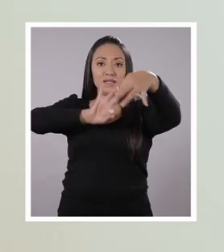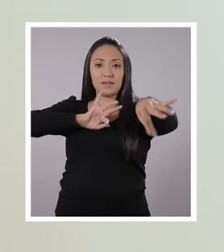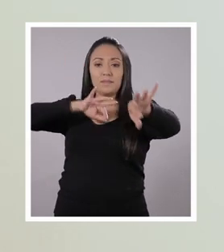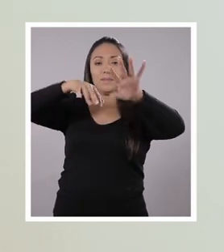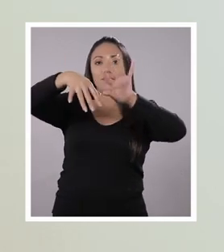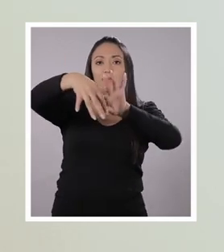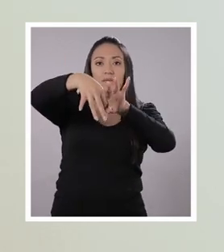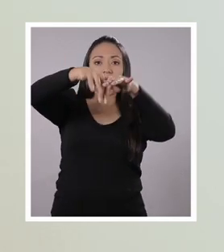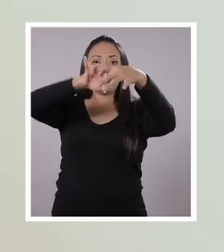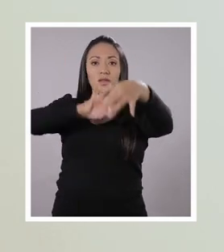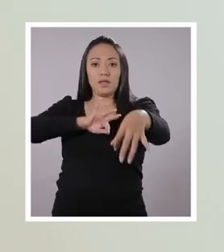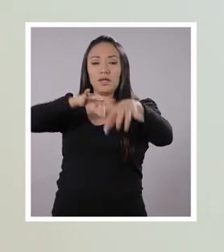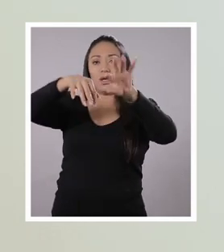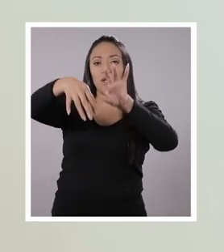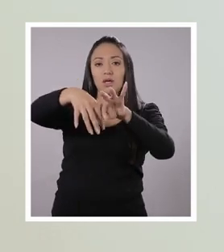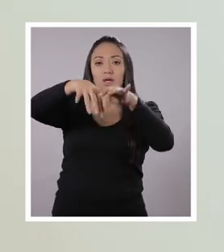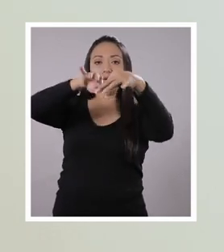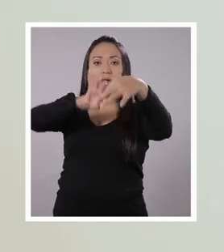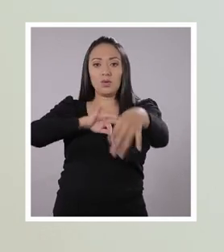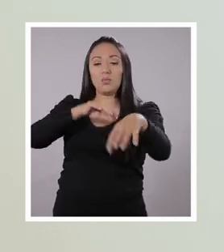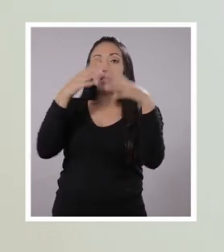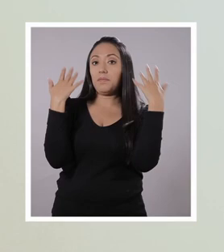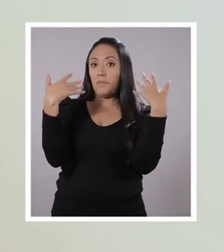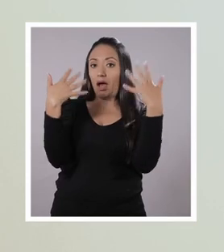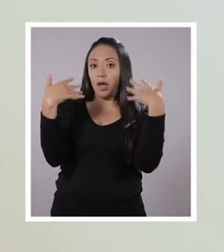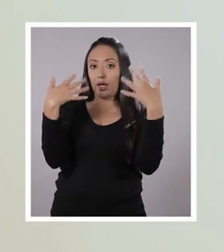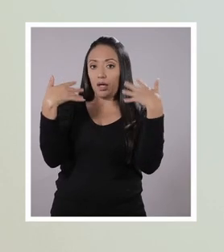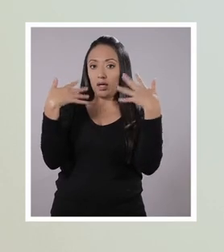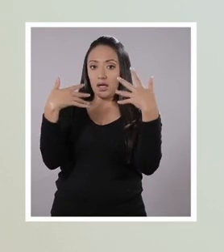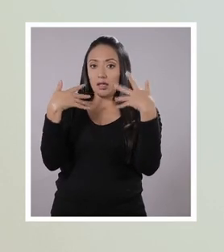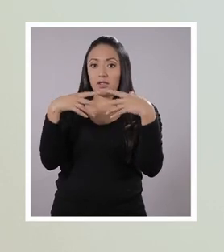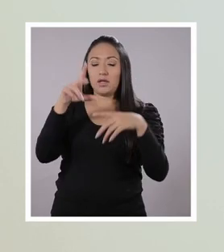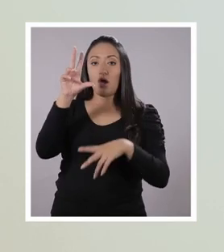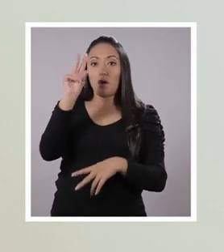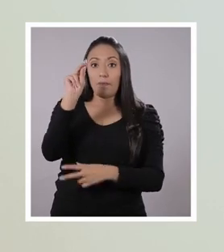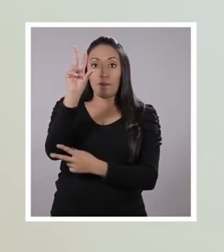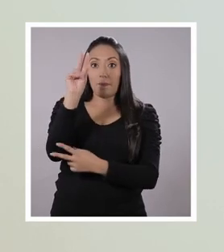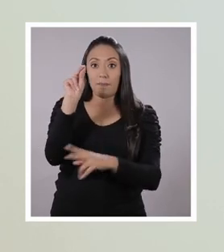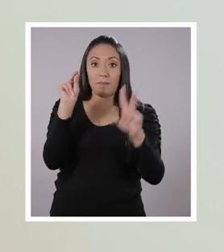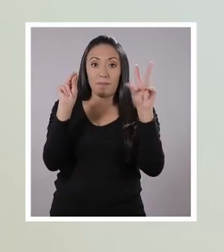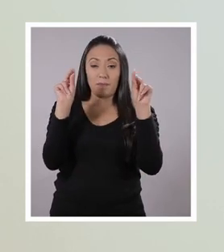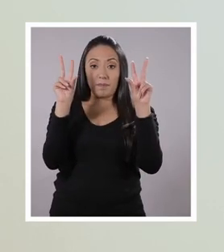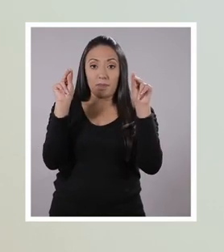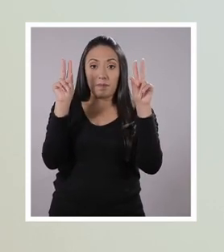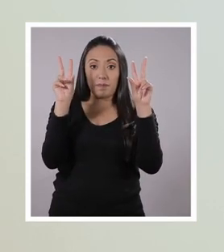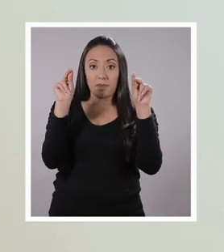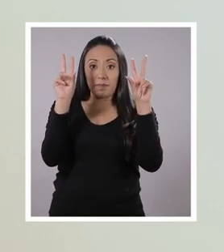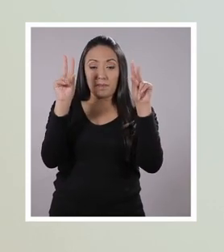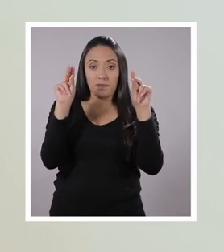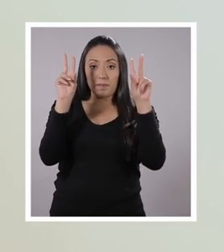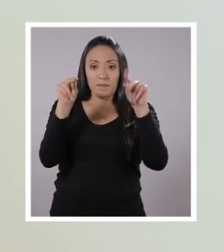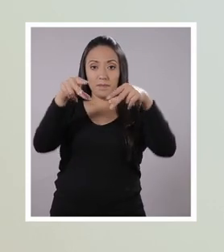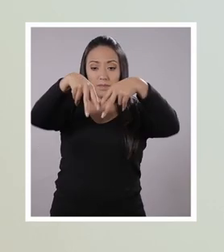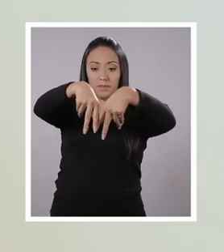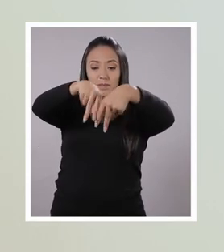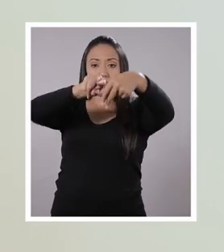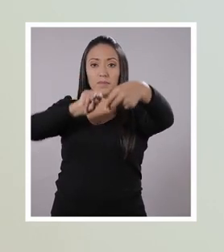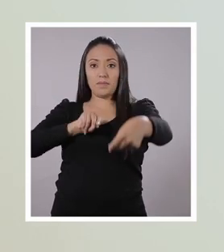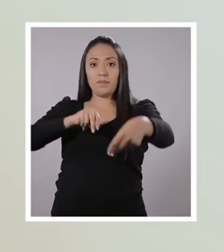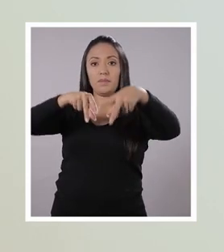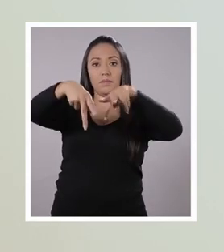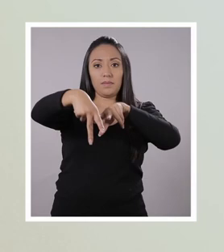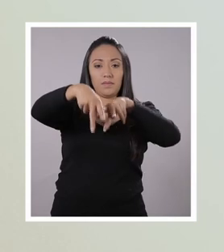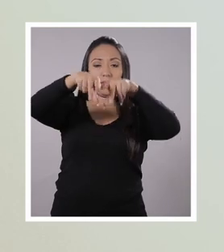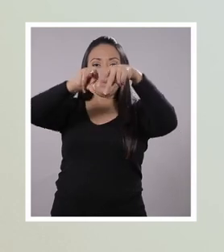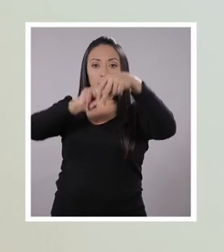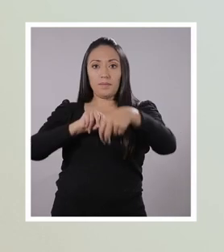Te voy a enseñar con el papel. Nosotros también podemos mucho fortalecer nuestra pinza digital para poder dibujar como tú. Entonces,